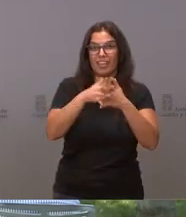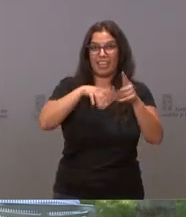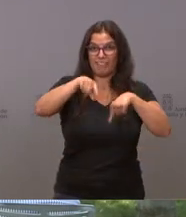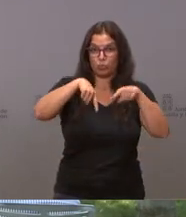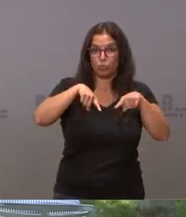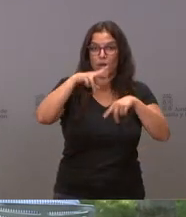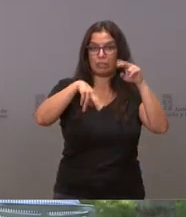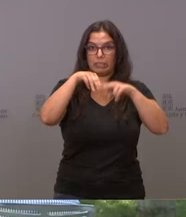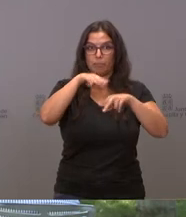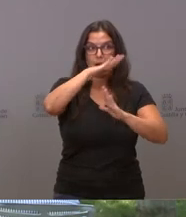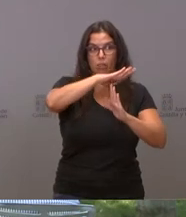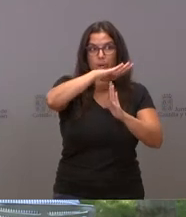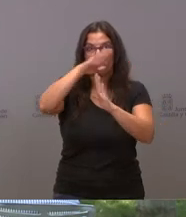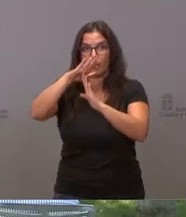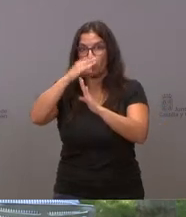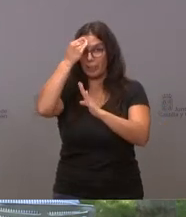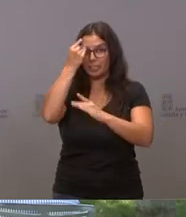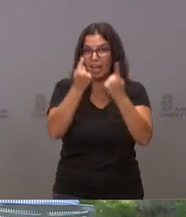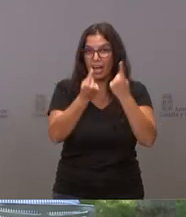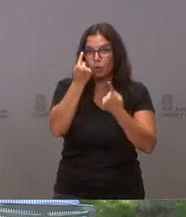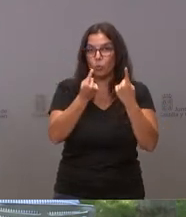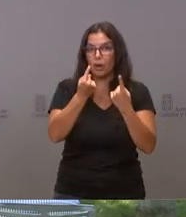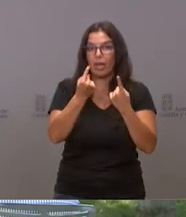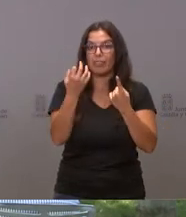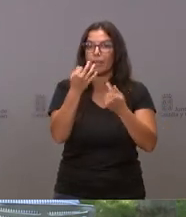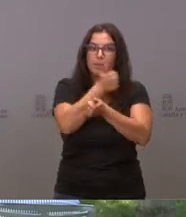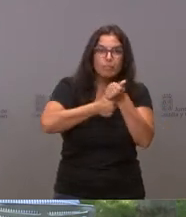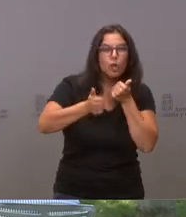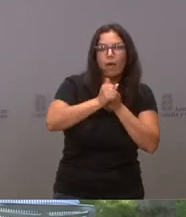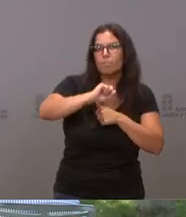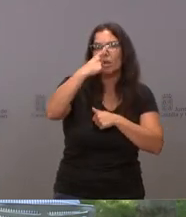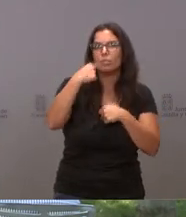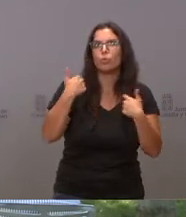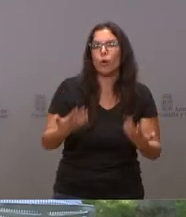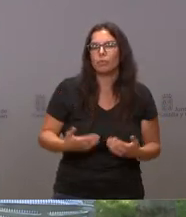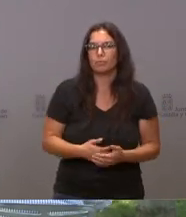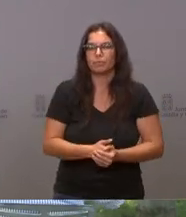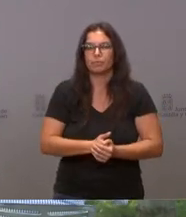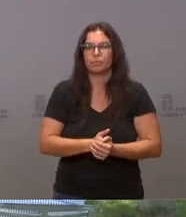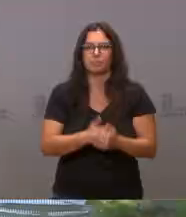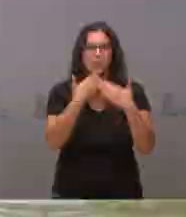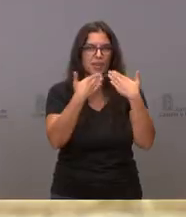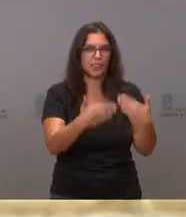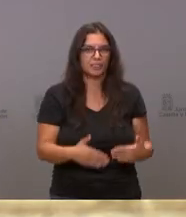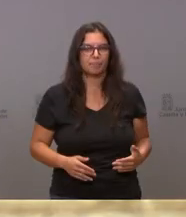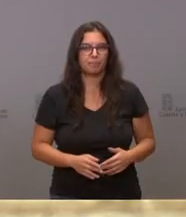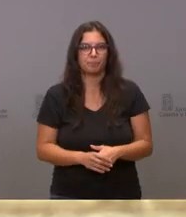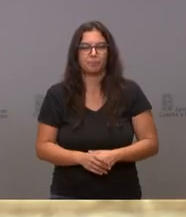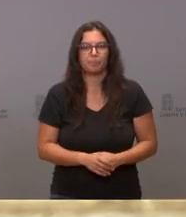en vía muerta, cree que debería primar sobre las demás por la importancia que tiene. Gracias. Mire,